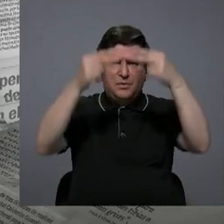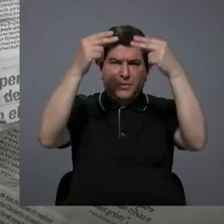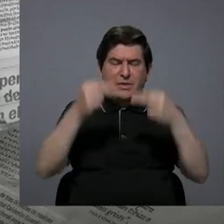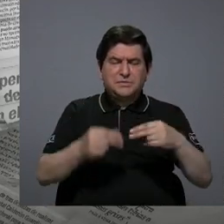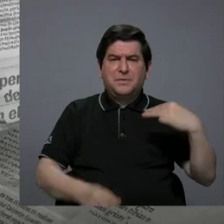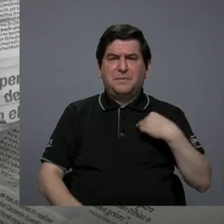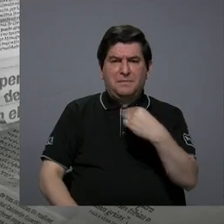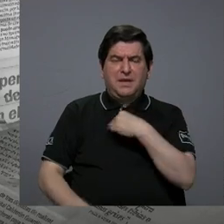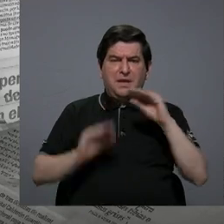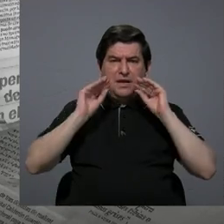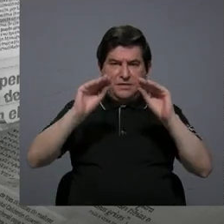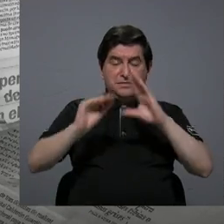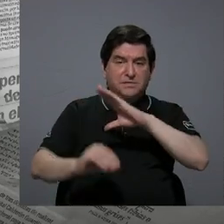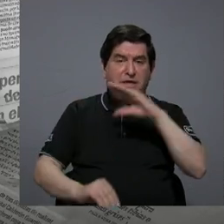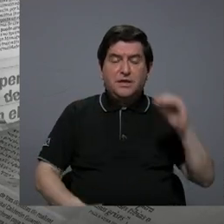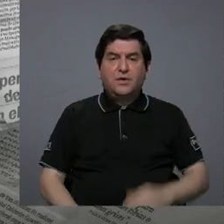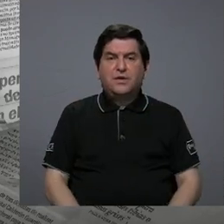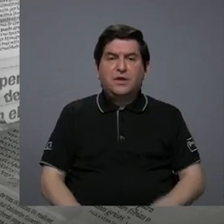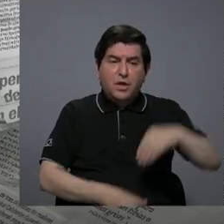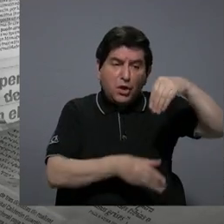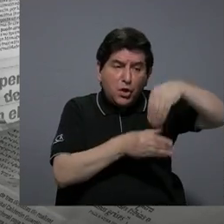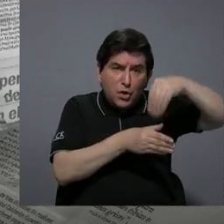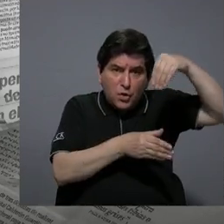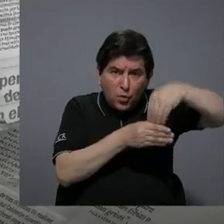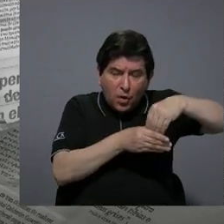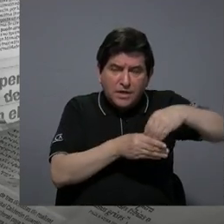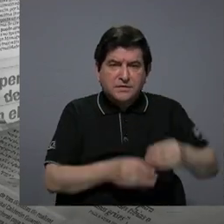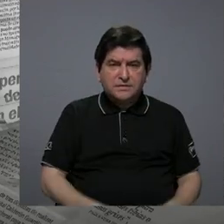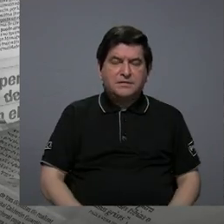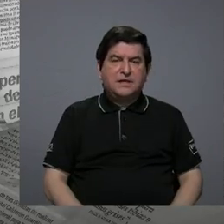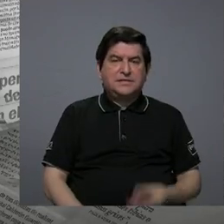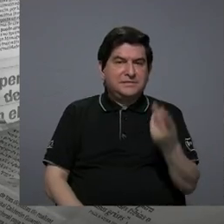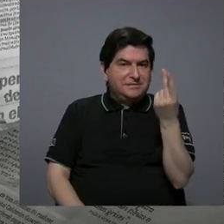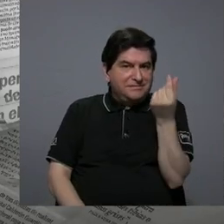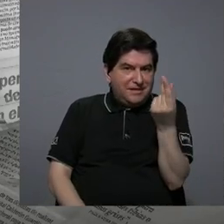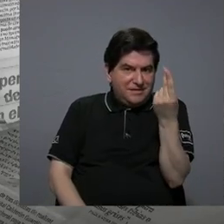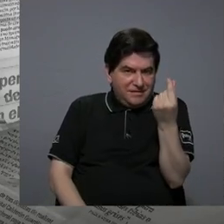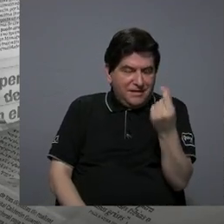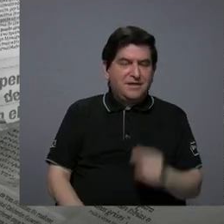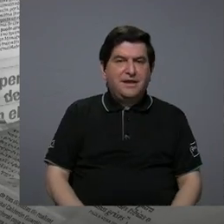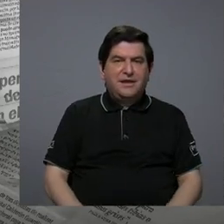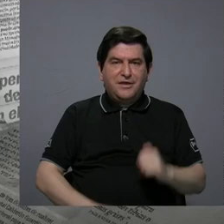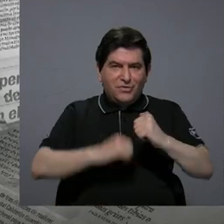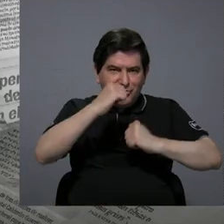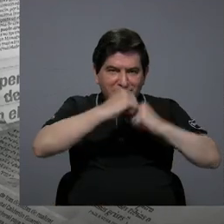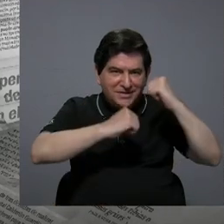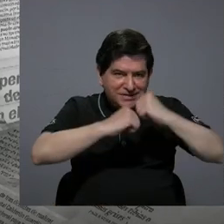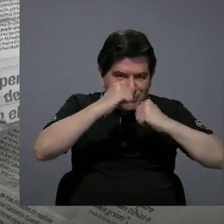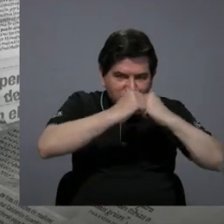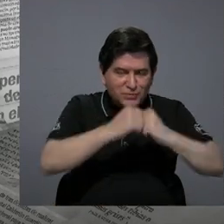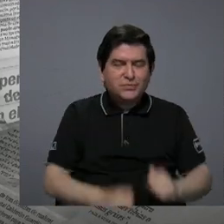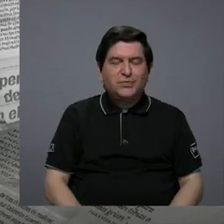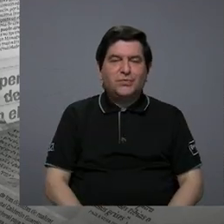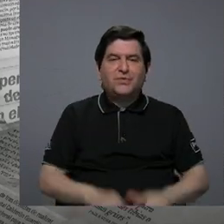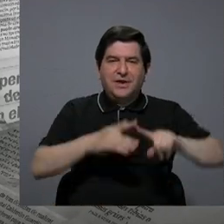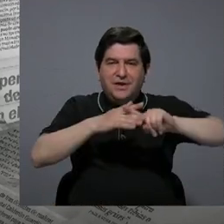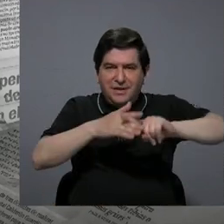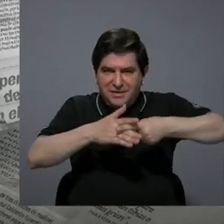y a la vez las cuentas donde están depositados los dineros para infraestructura, para